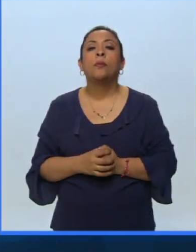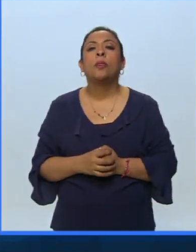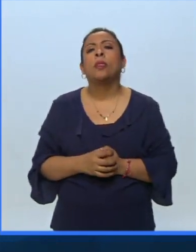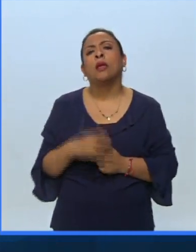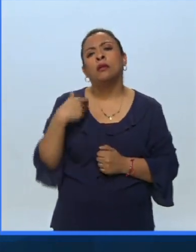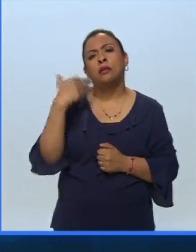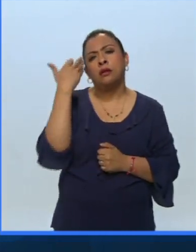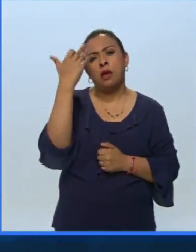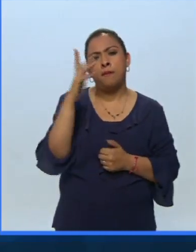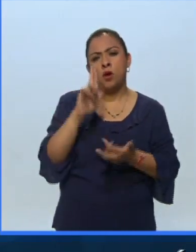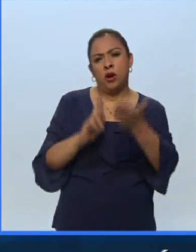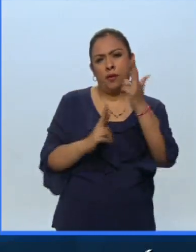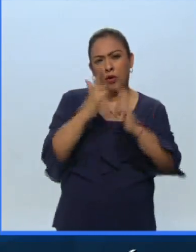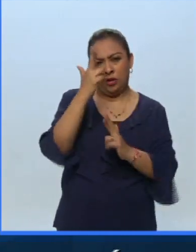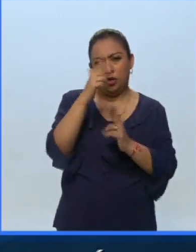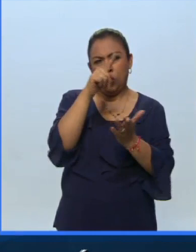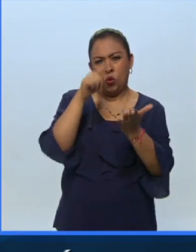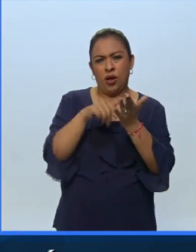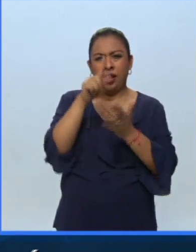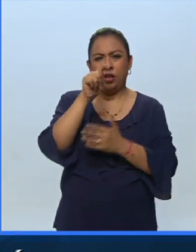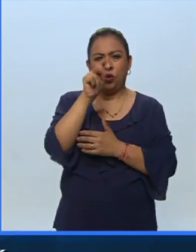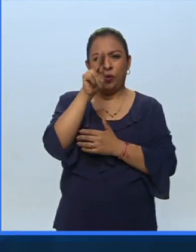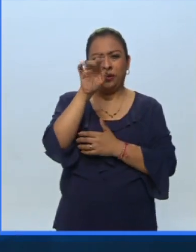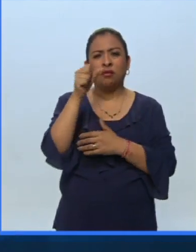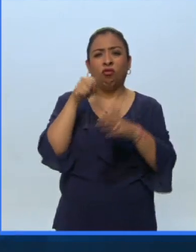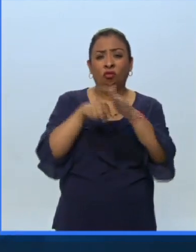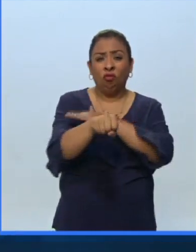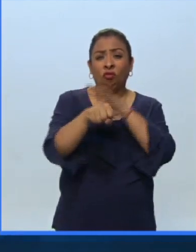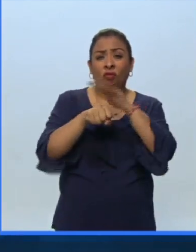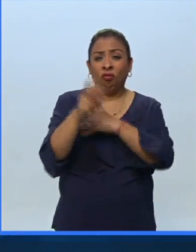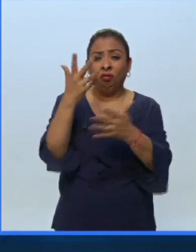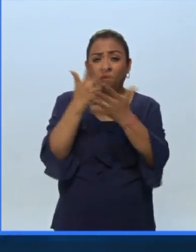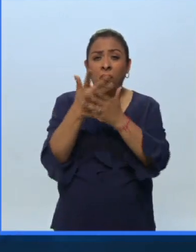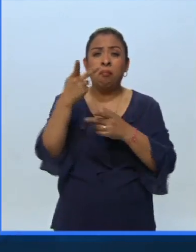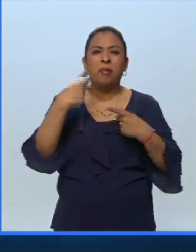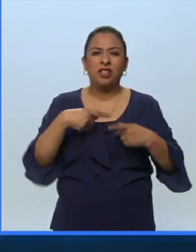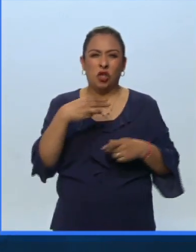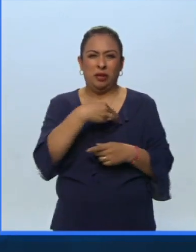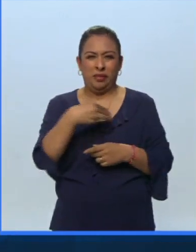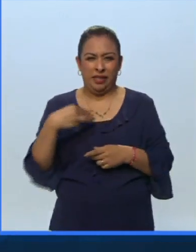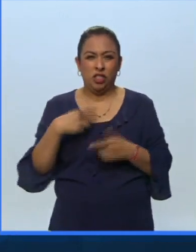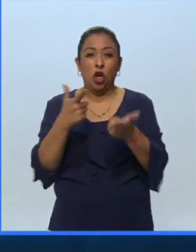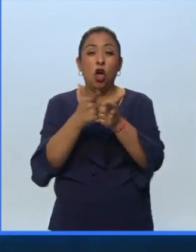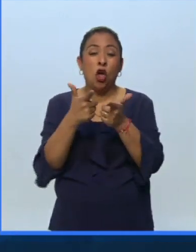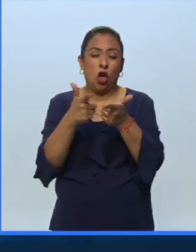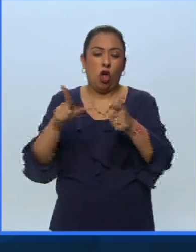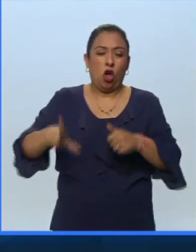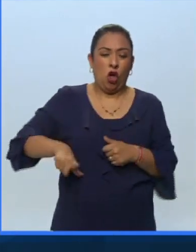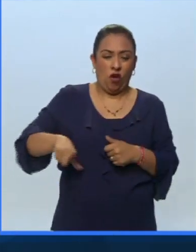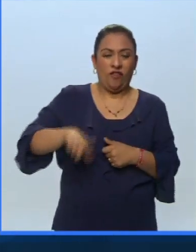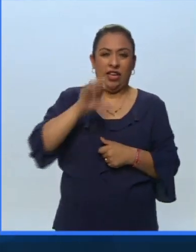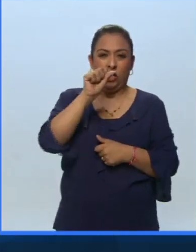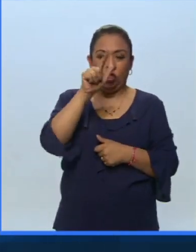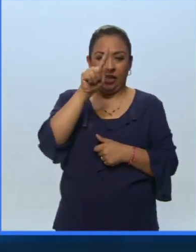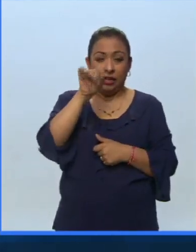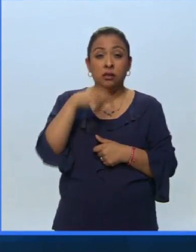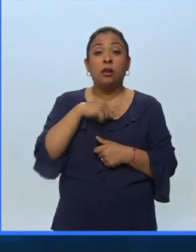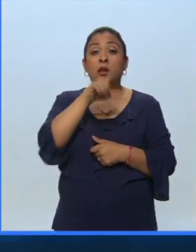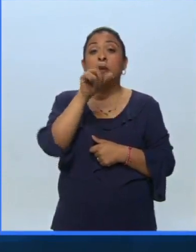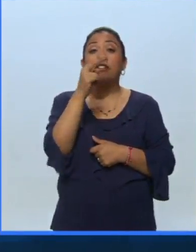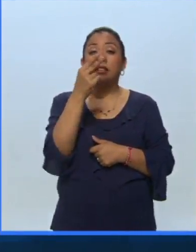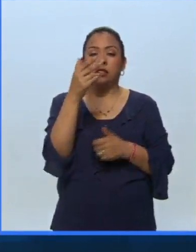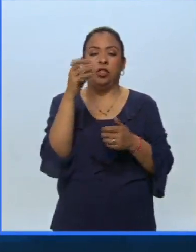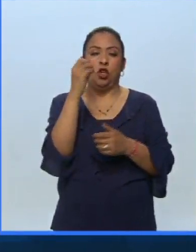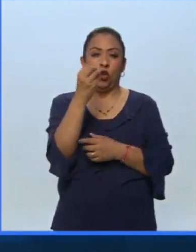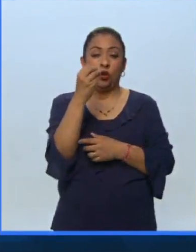Durante la revolución en Trubetskoy se encarceló a ministros del gobierno zarista desde ahí el 25 de octubre se bombardeó el